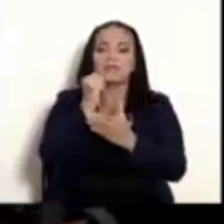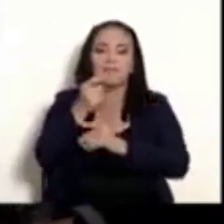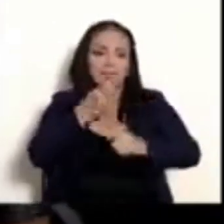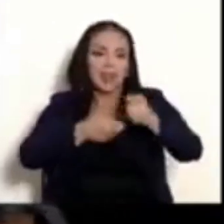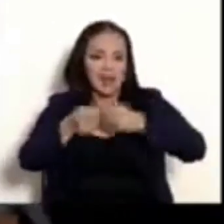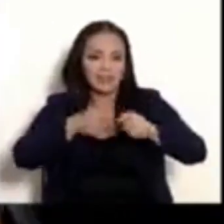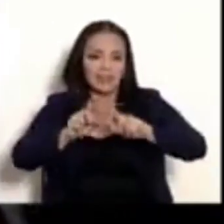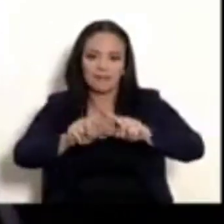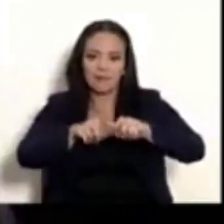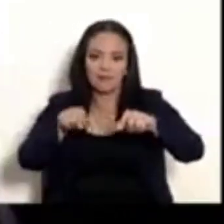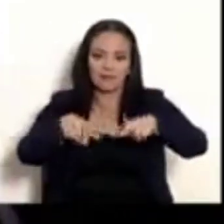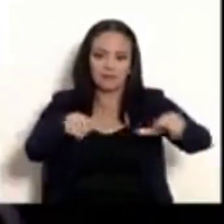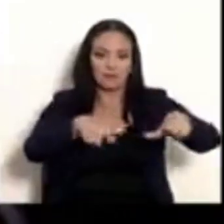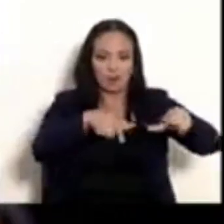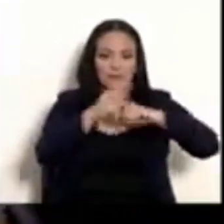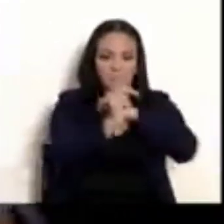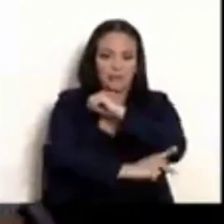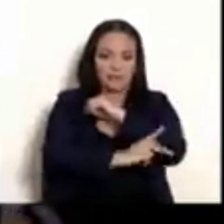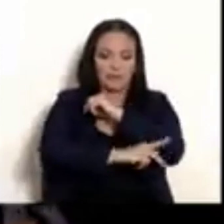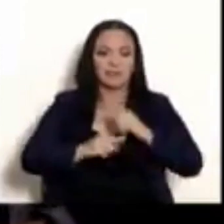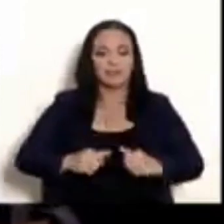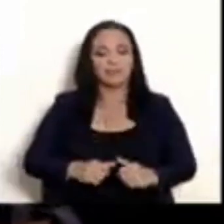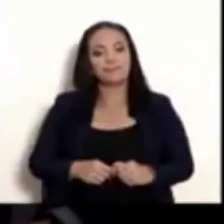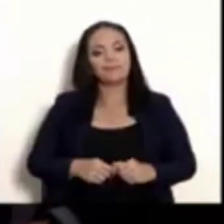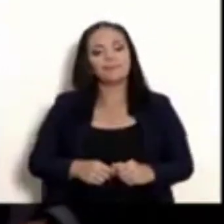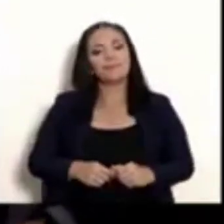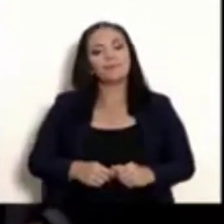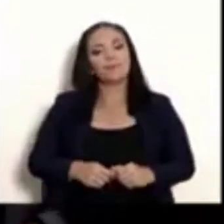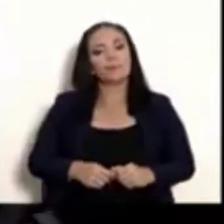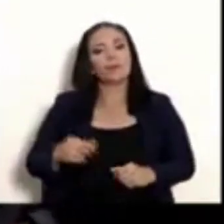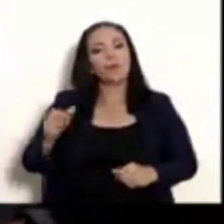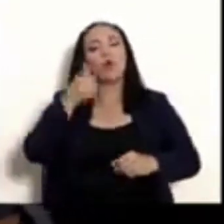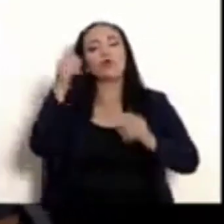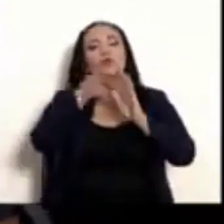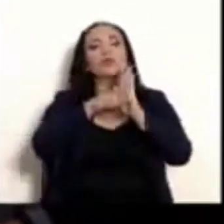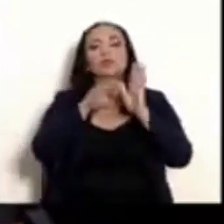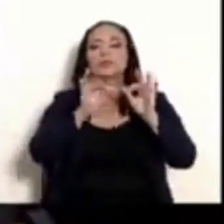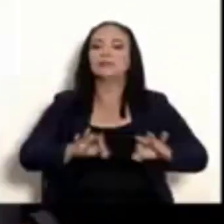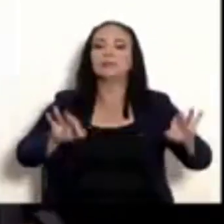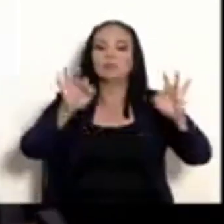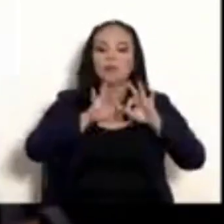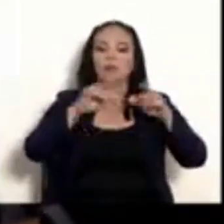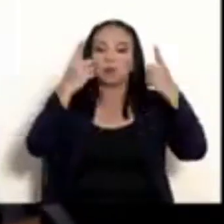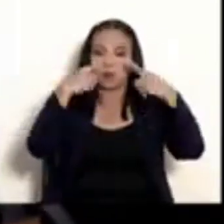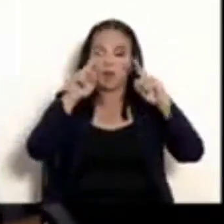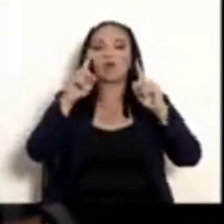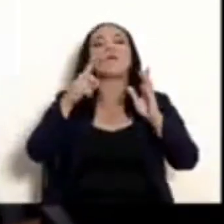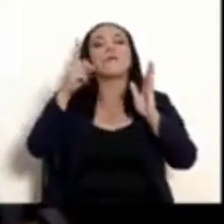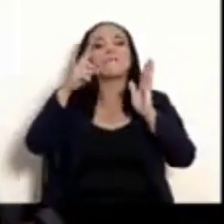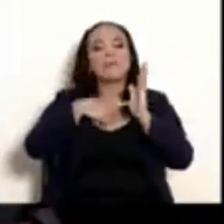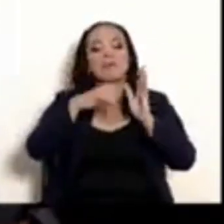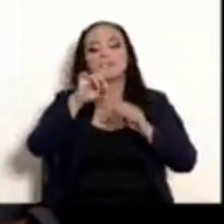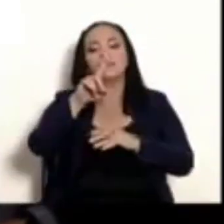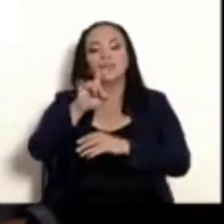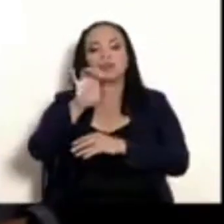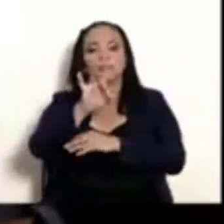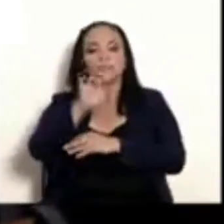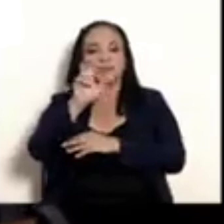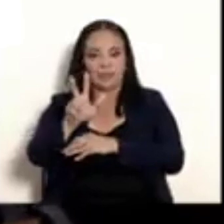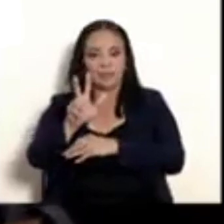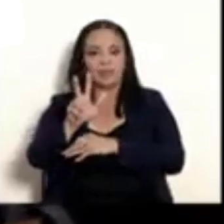distintos territorios. Para cerrar con otros datos relevantes, se llevaron a cabo mil 183